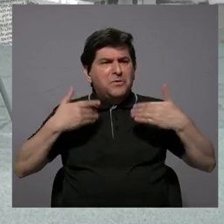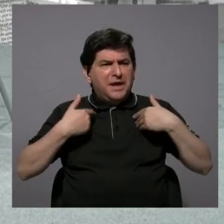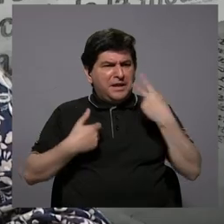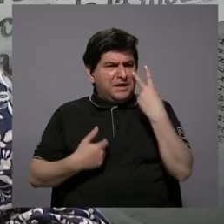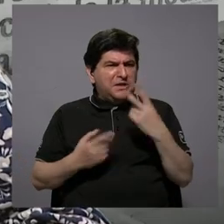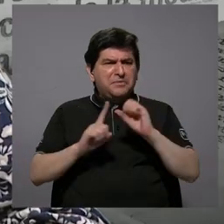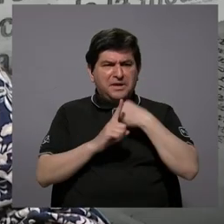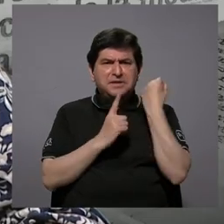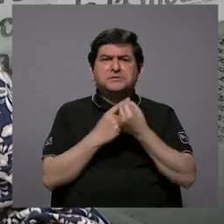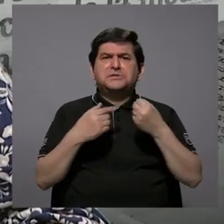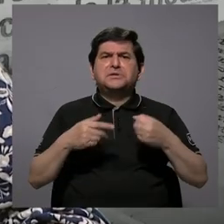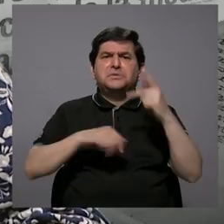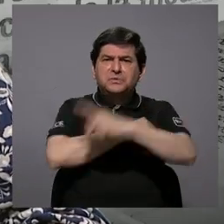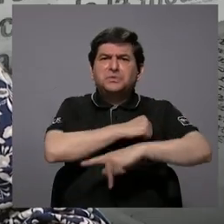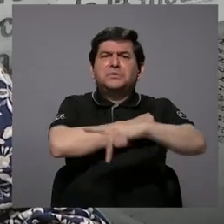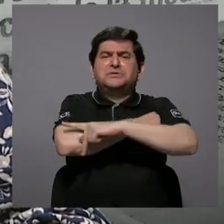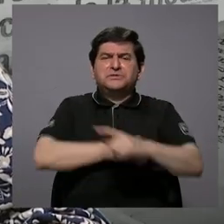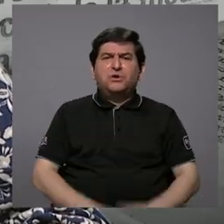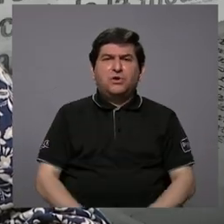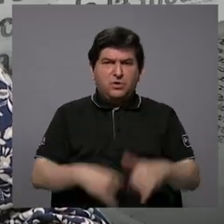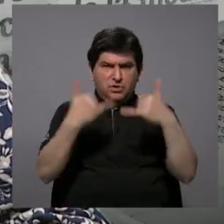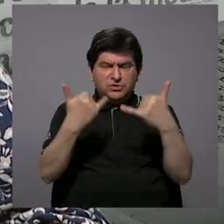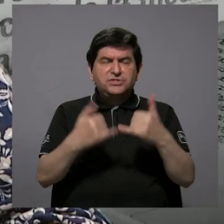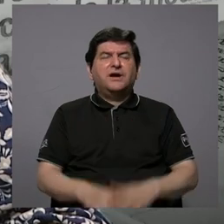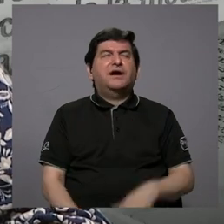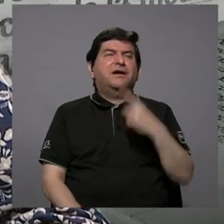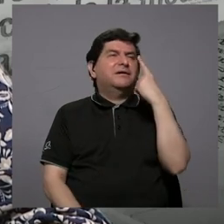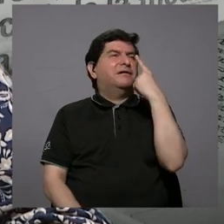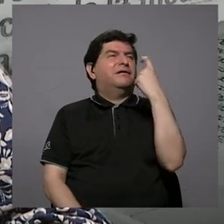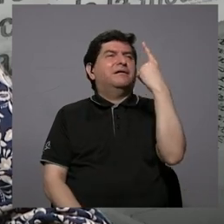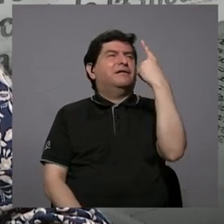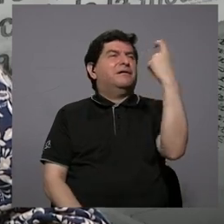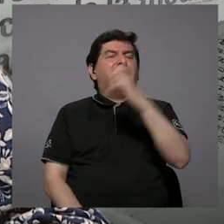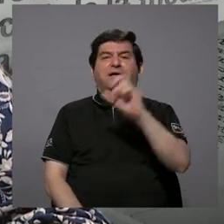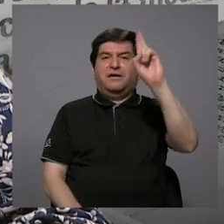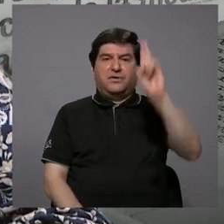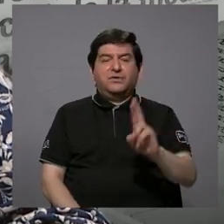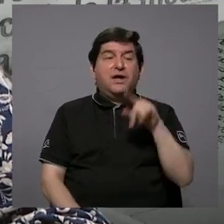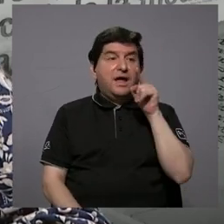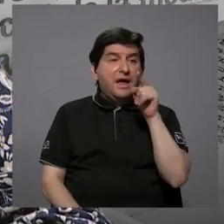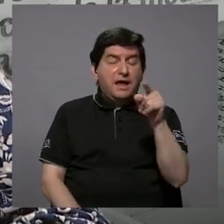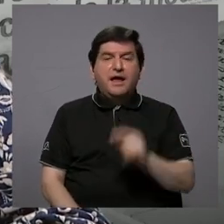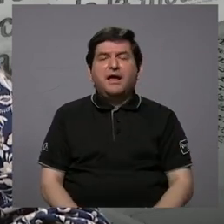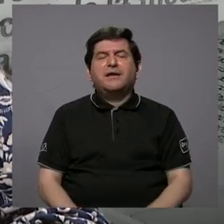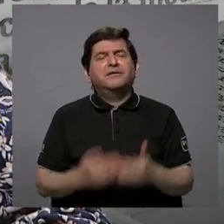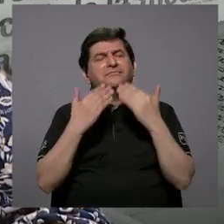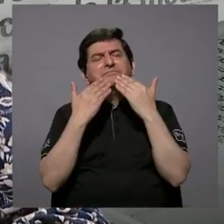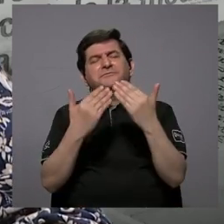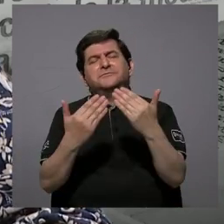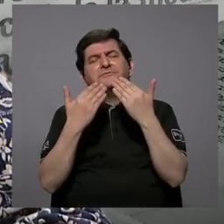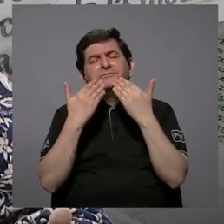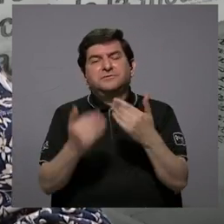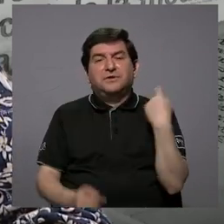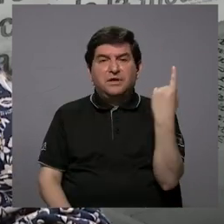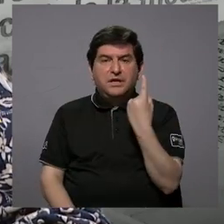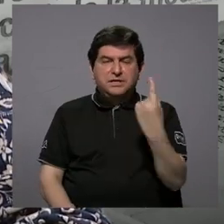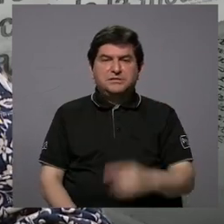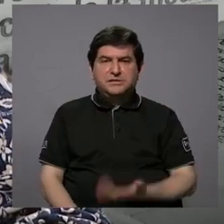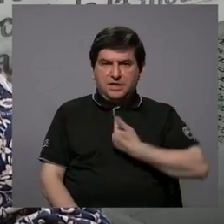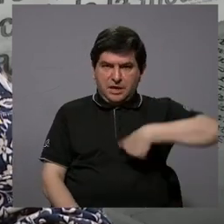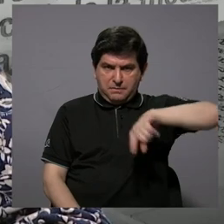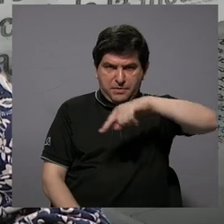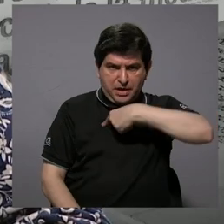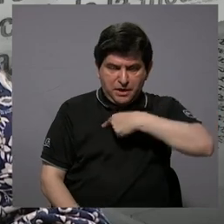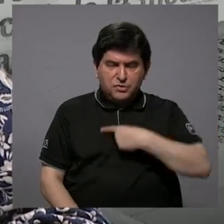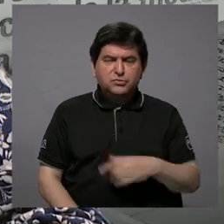al país, él ya estaba añorando demasiado Costa Rica. Él quedó muy agradecido y siempre nos sembró a